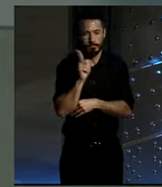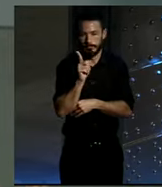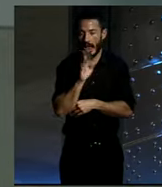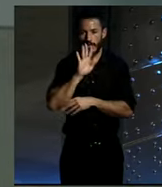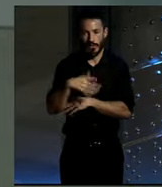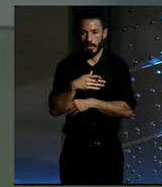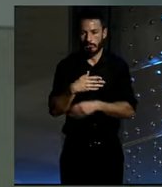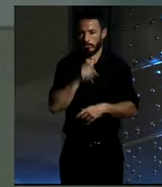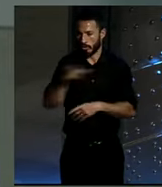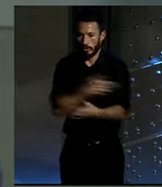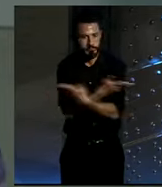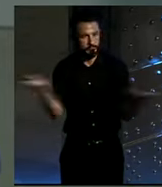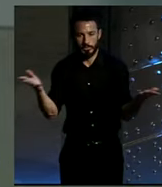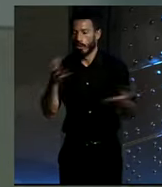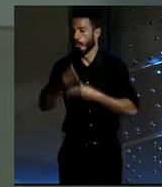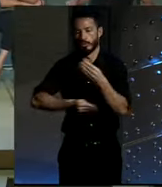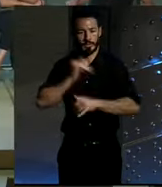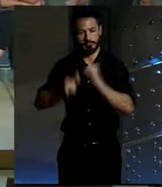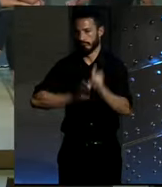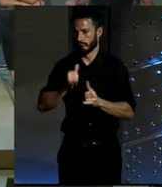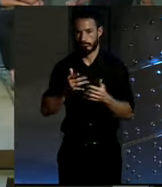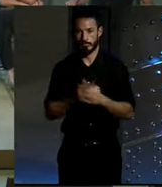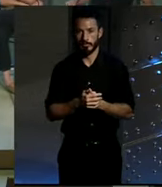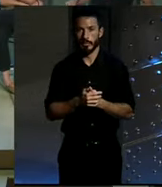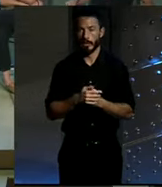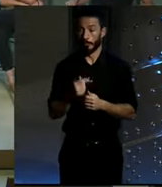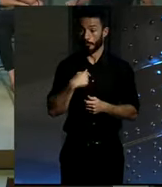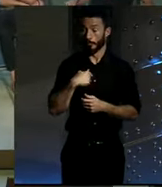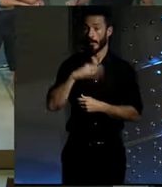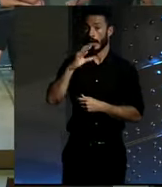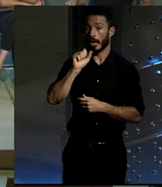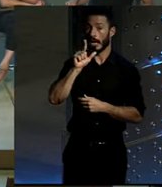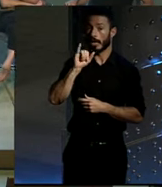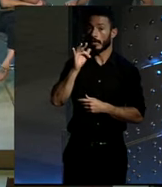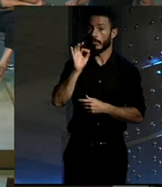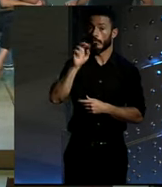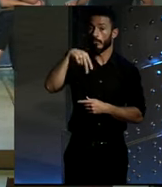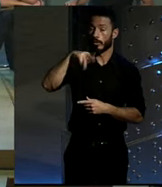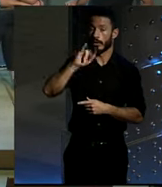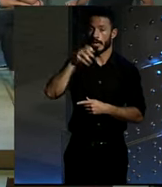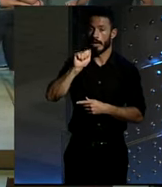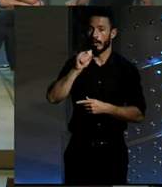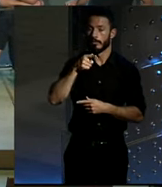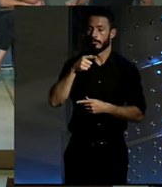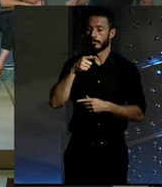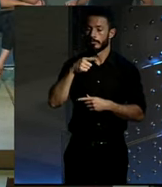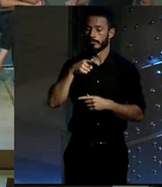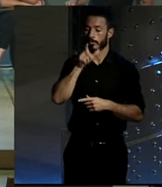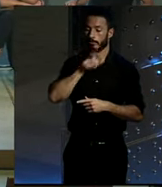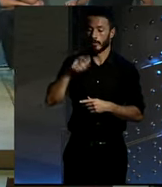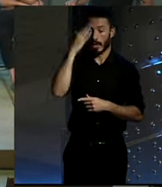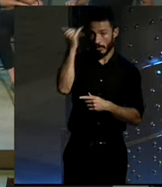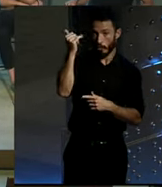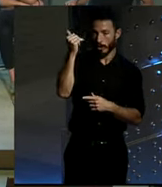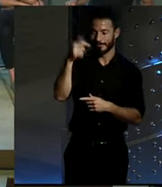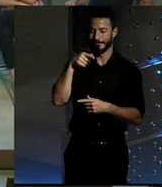tipo. Vamos, no sé vuestra experiencia. Sí, tiene la experiencia también de California que los conservadores son los más ecologistas, ¿sabes? Quiero decir que no tiene